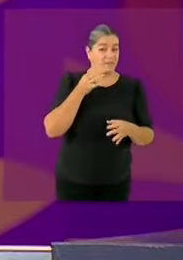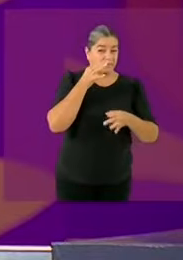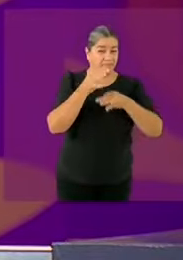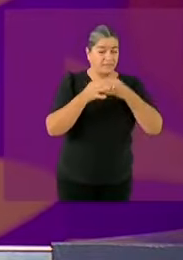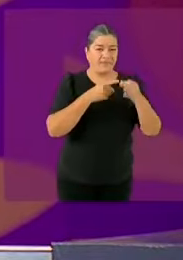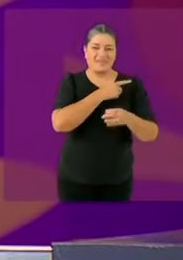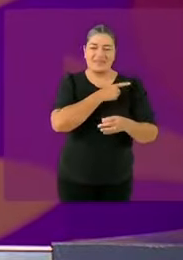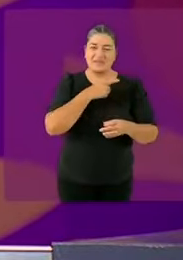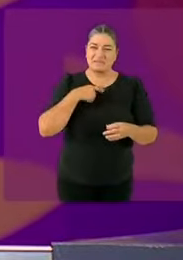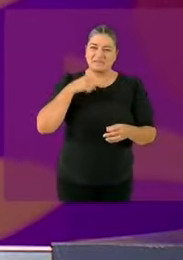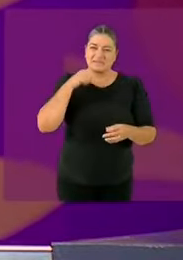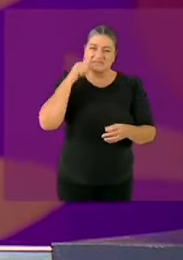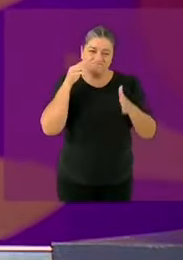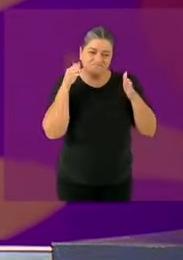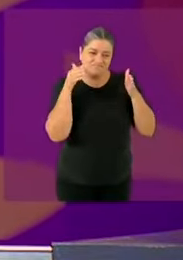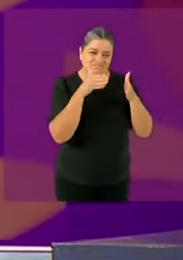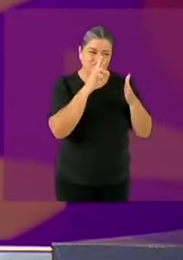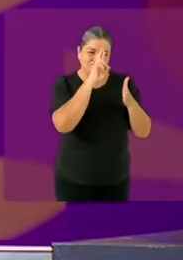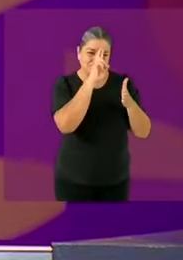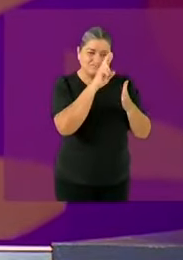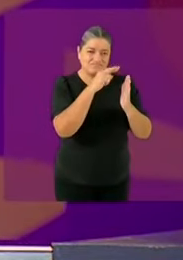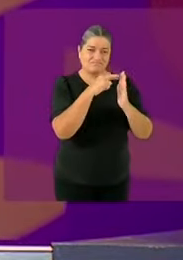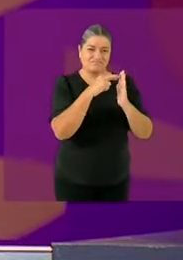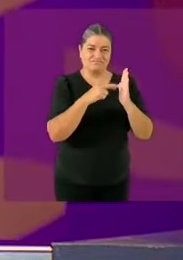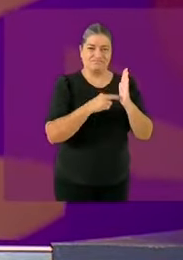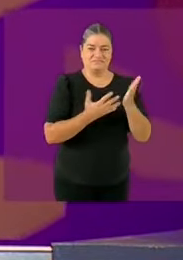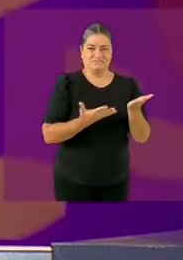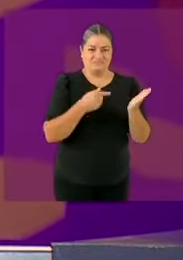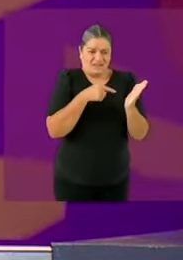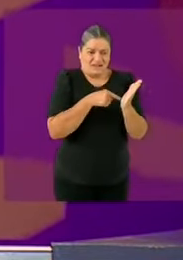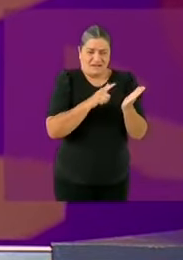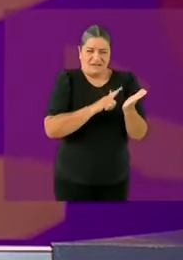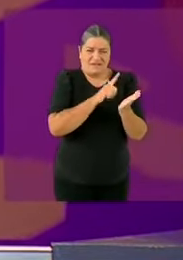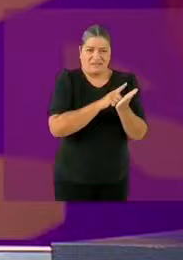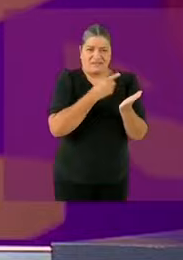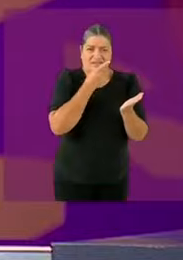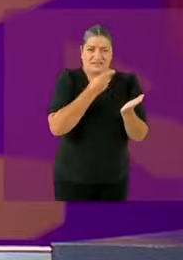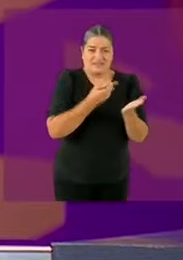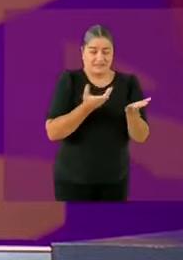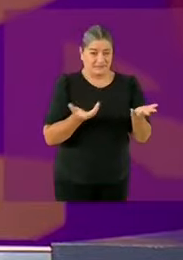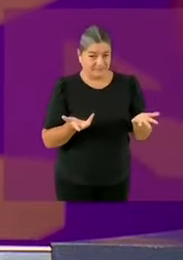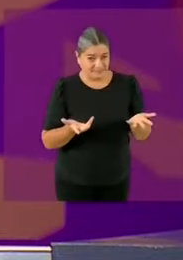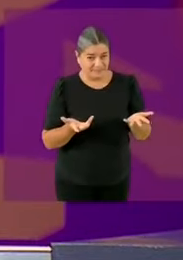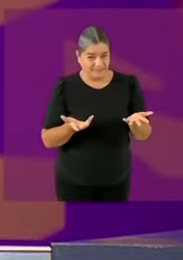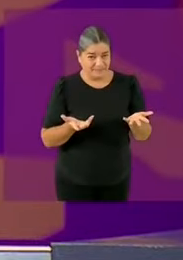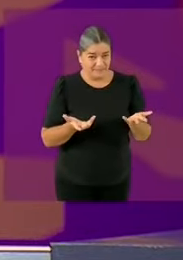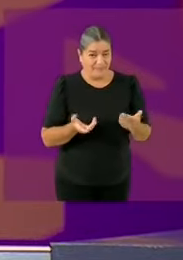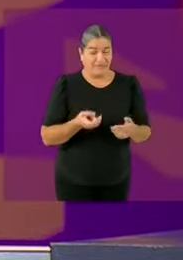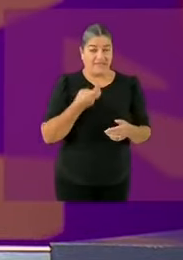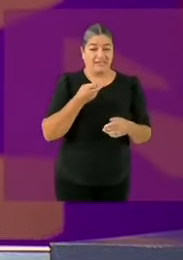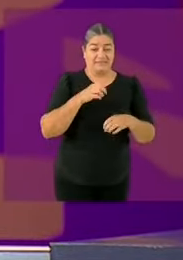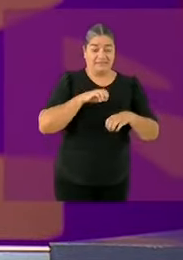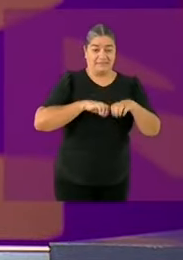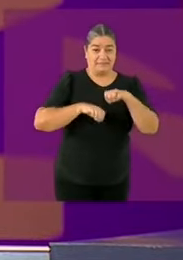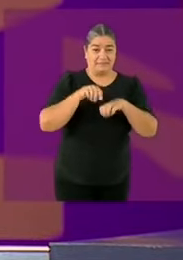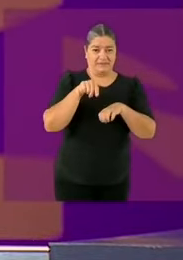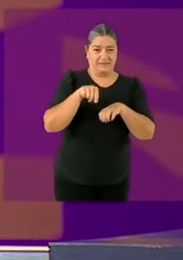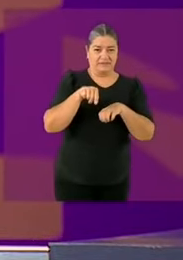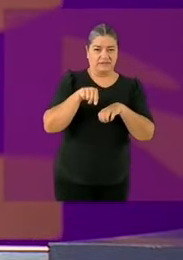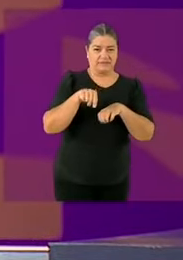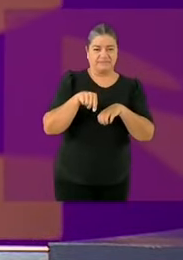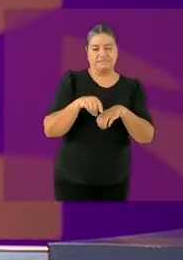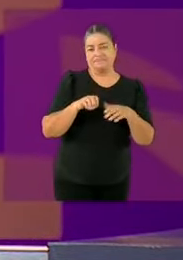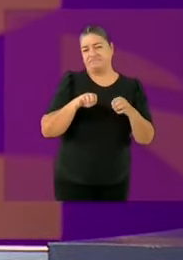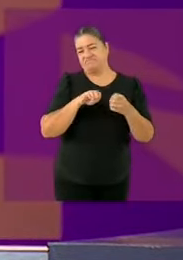congruencia. Por un lado, no se puede hablar de adjudicación directa cuando una empresa no reportada como conflicto de interés, como Hightech Services,